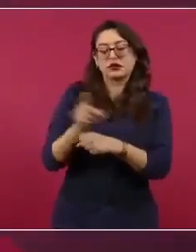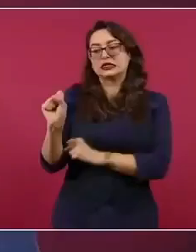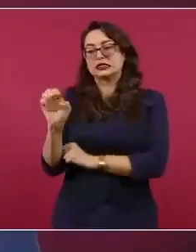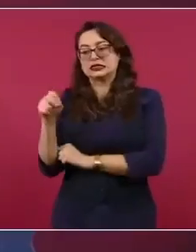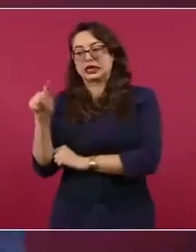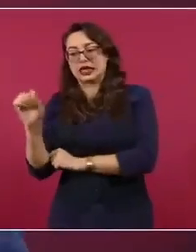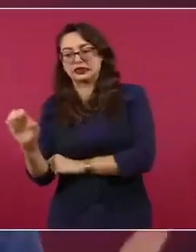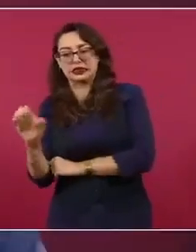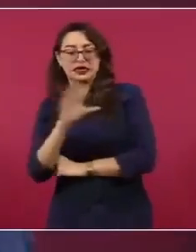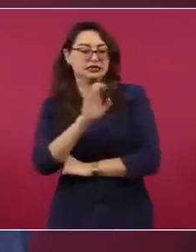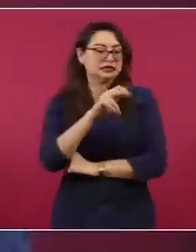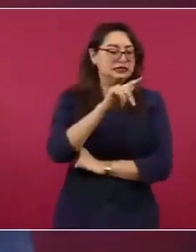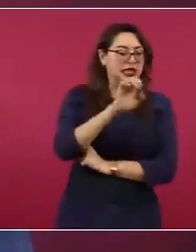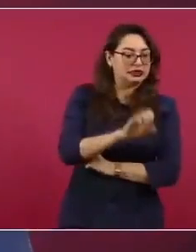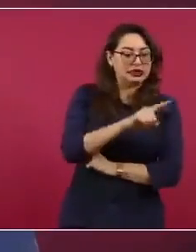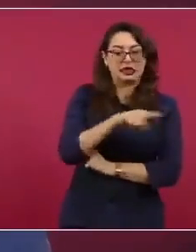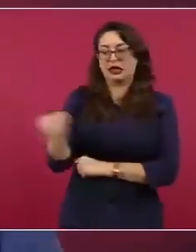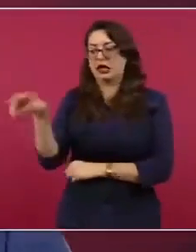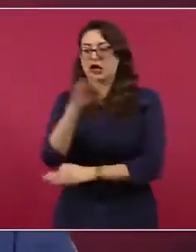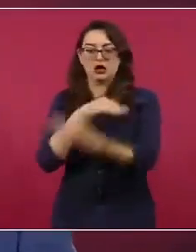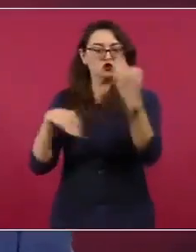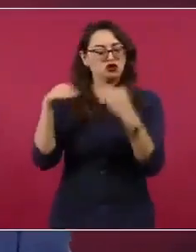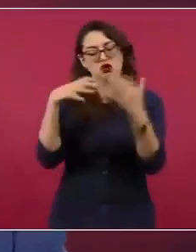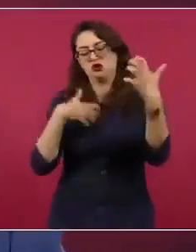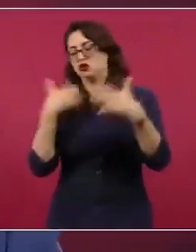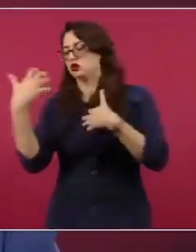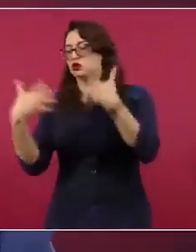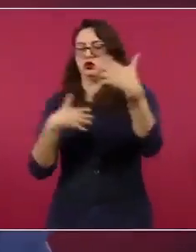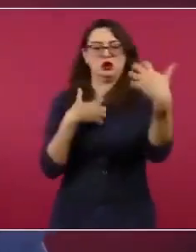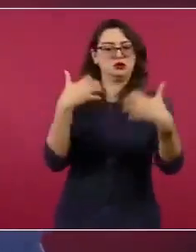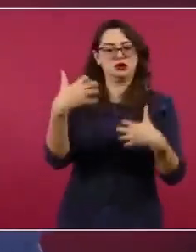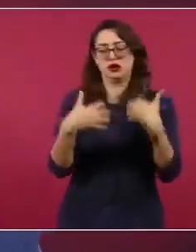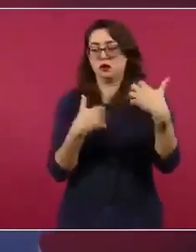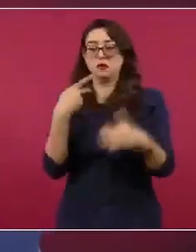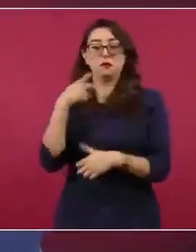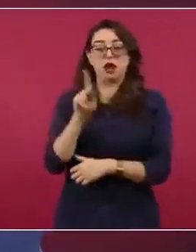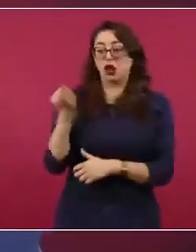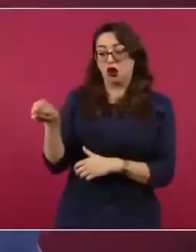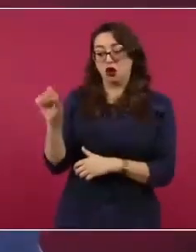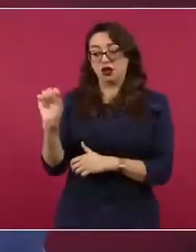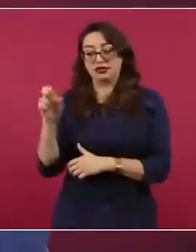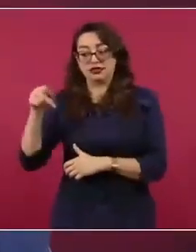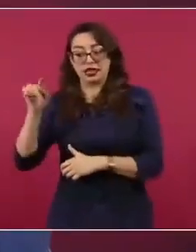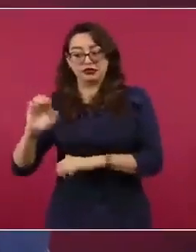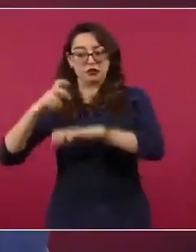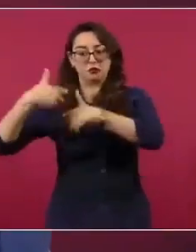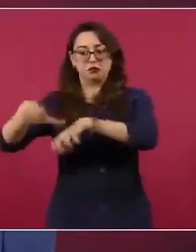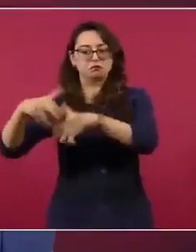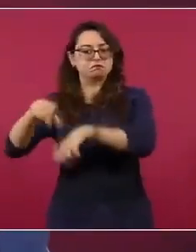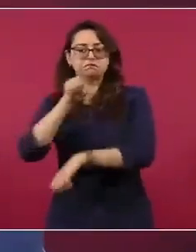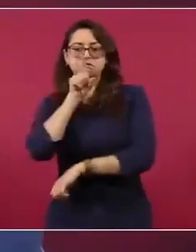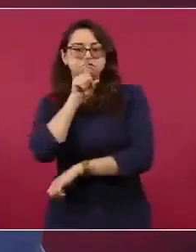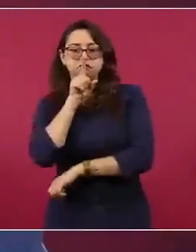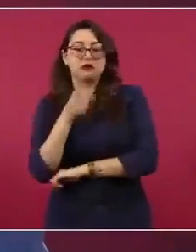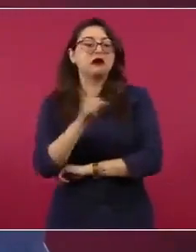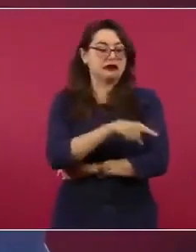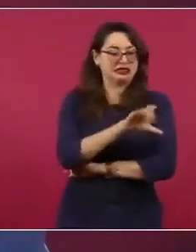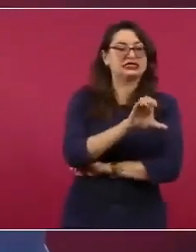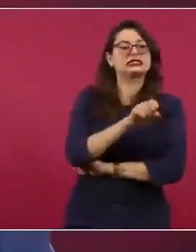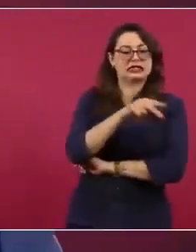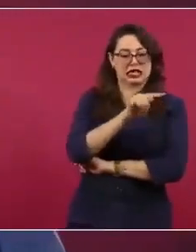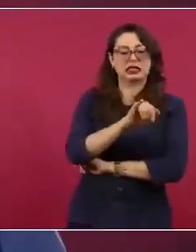estaban inconformes sin movilizarse. Y los únicos que se movilizaban eran los de la CENTE